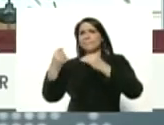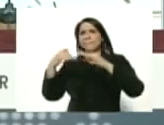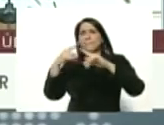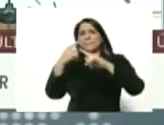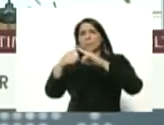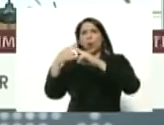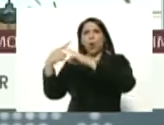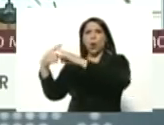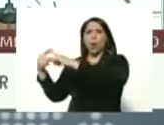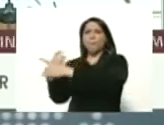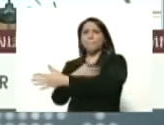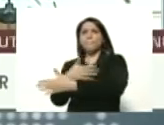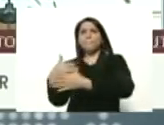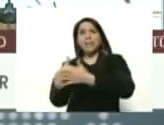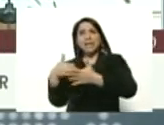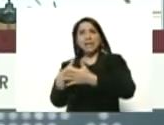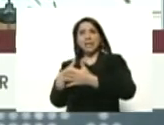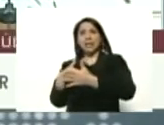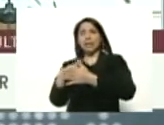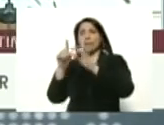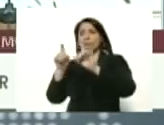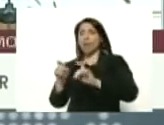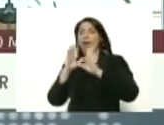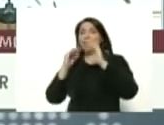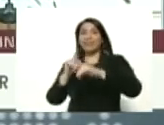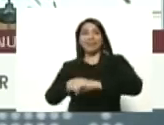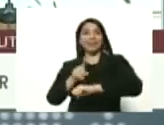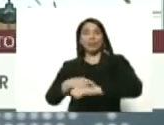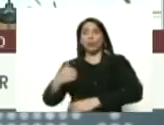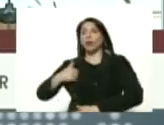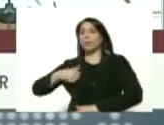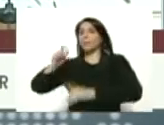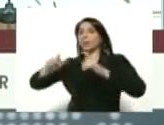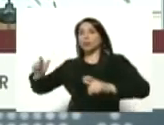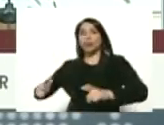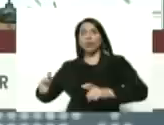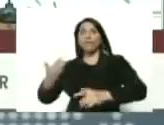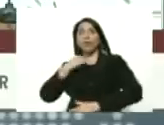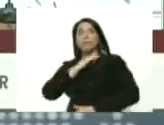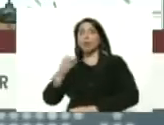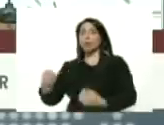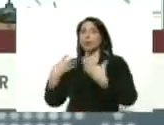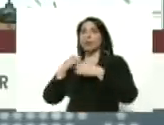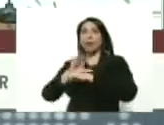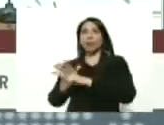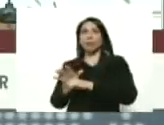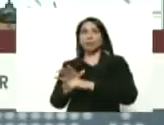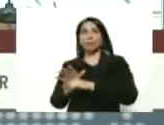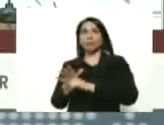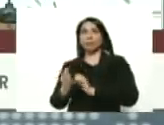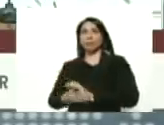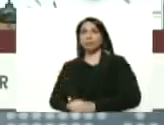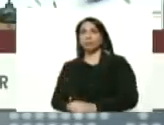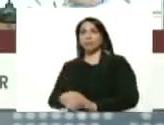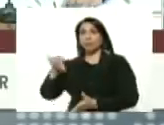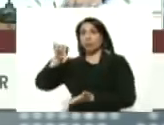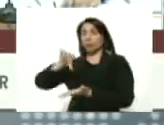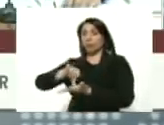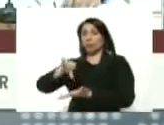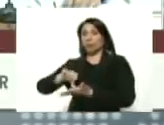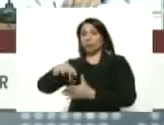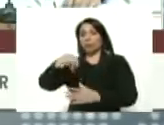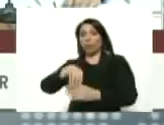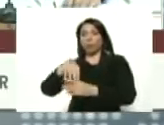y atender a tiempo a cualquier persona enferma contagiada y el eje central la